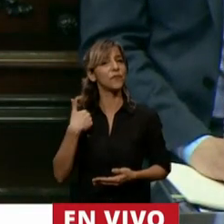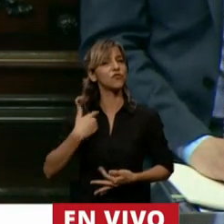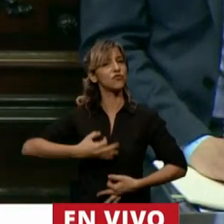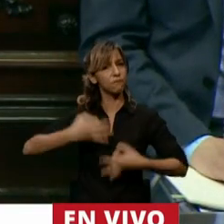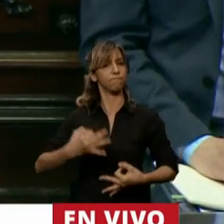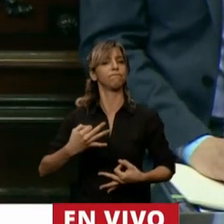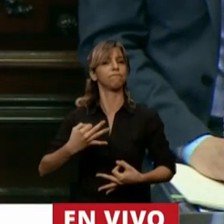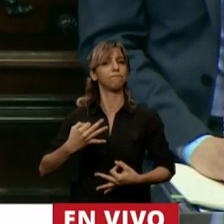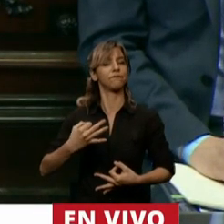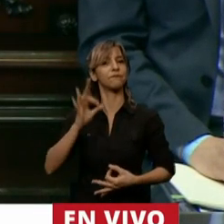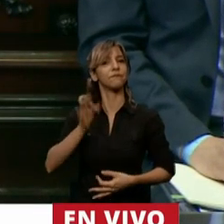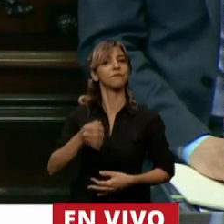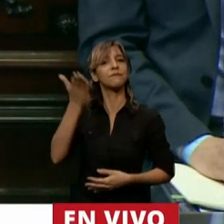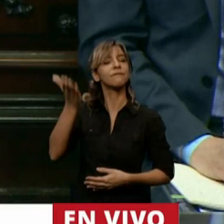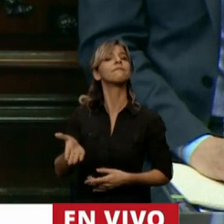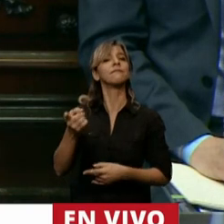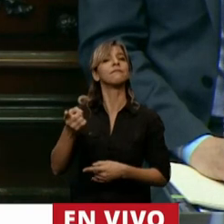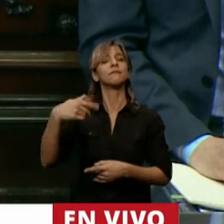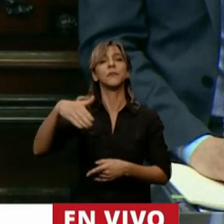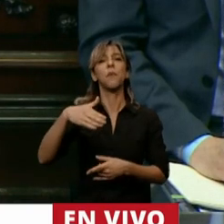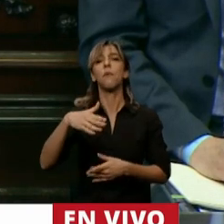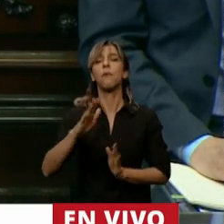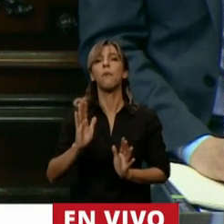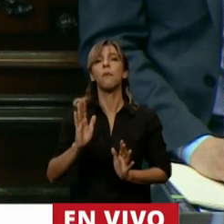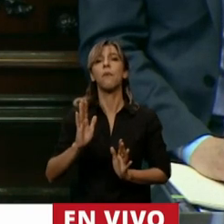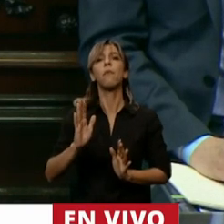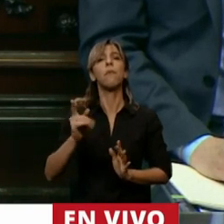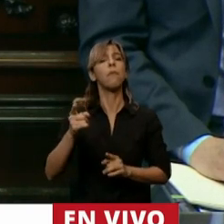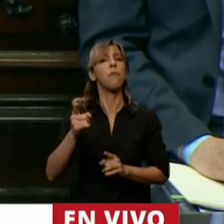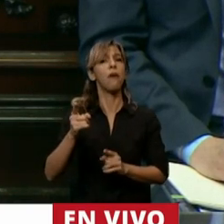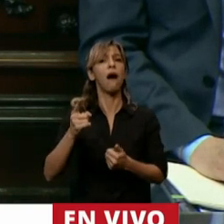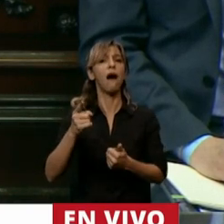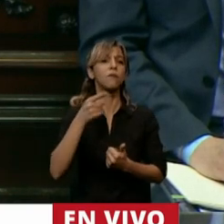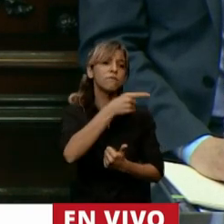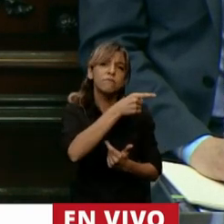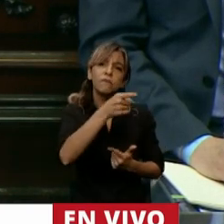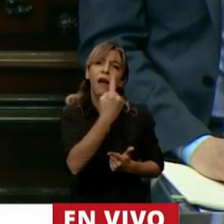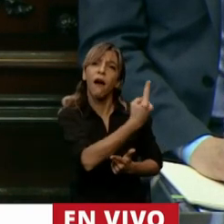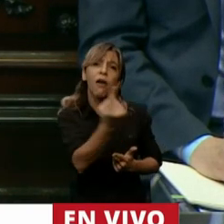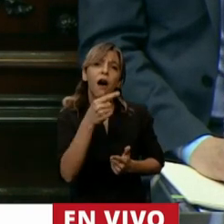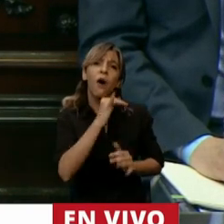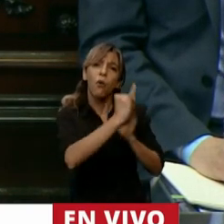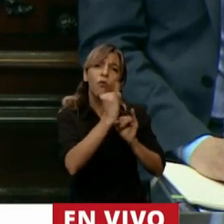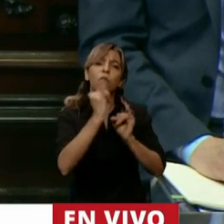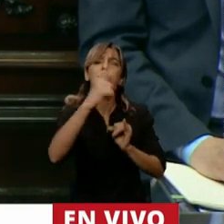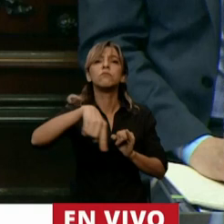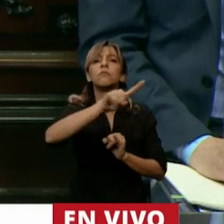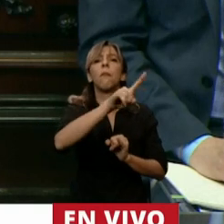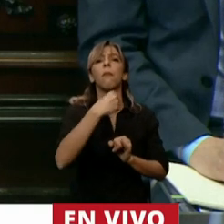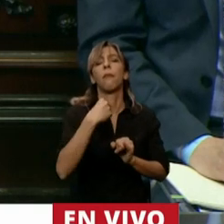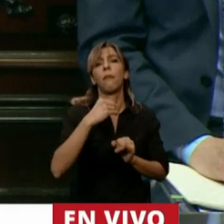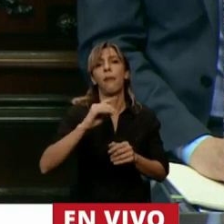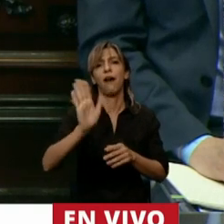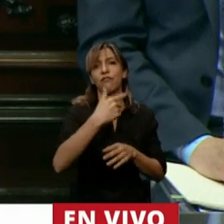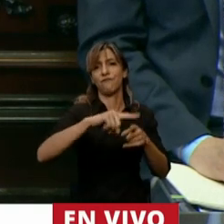él le va a dar la instrucción a todos sus funcionarios y funcionarias de que estén a la altura de las circunstancias